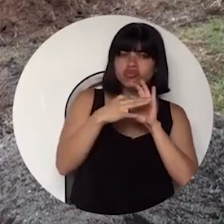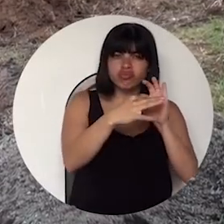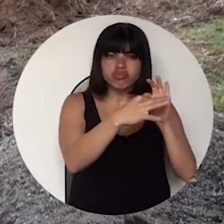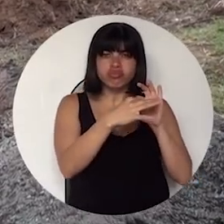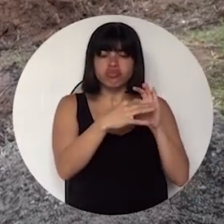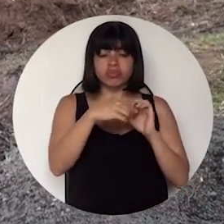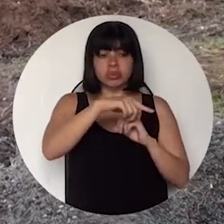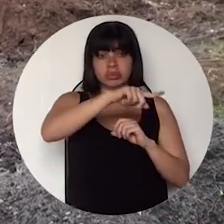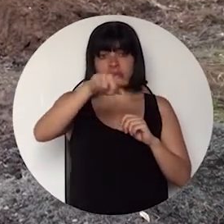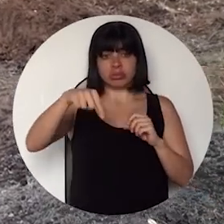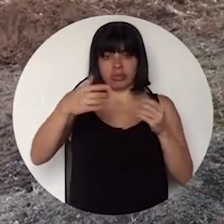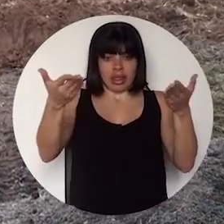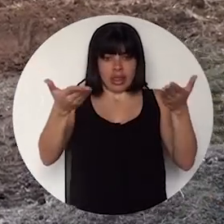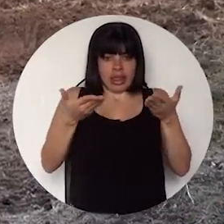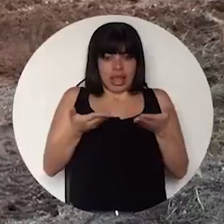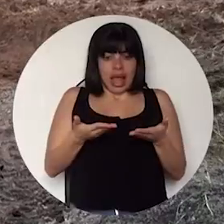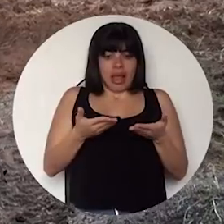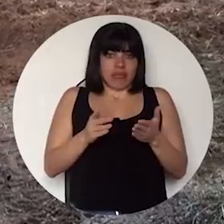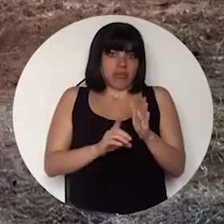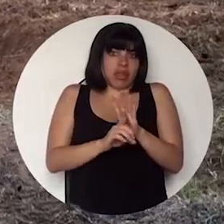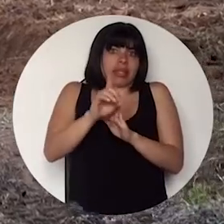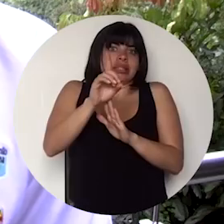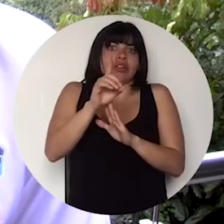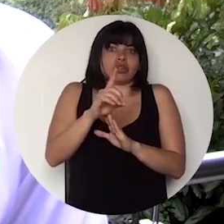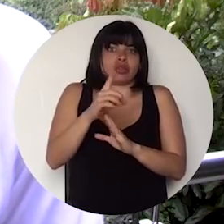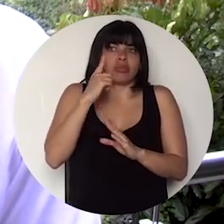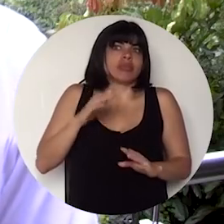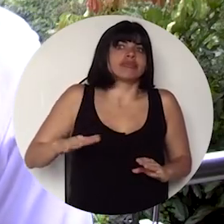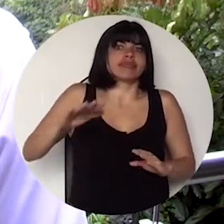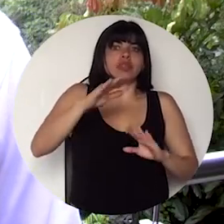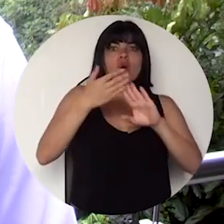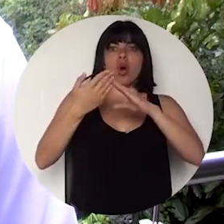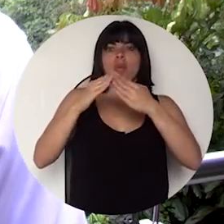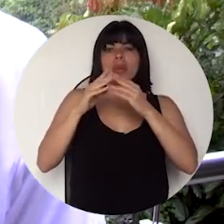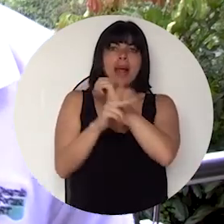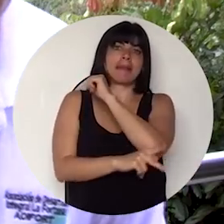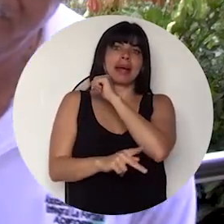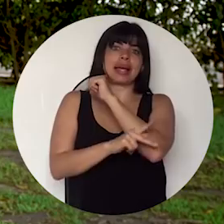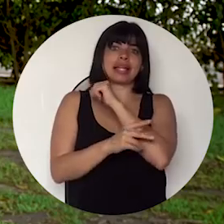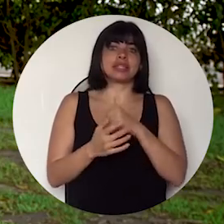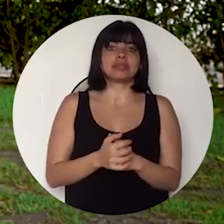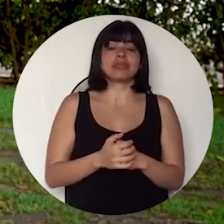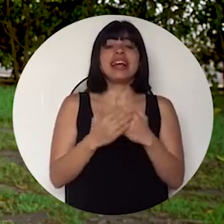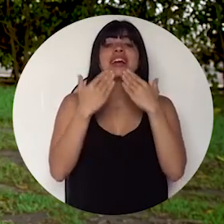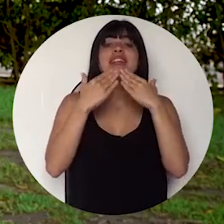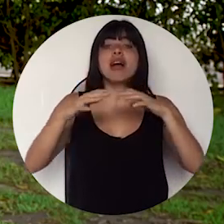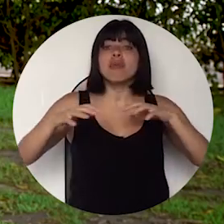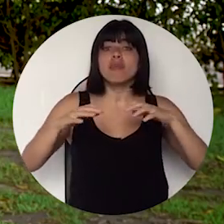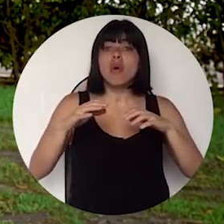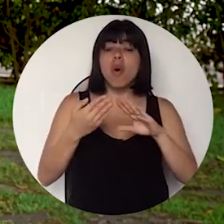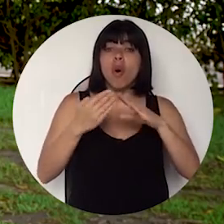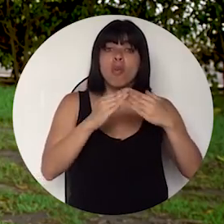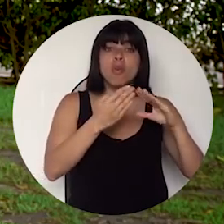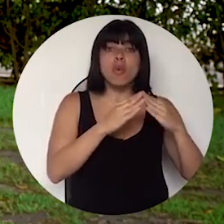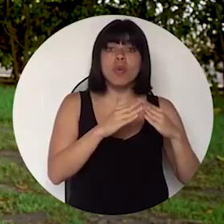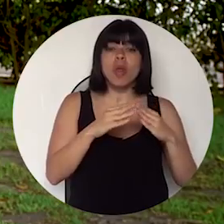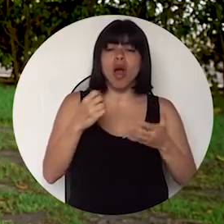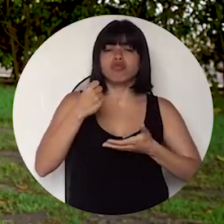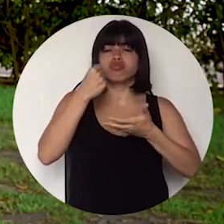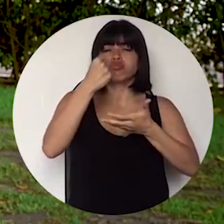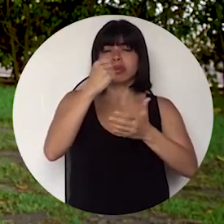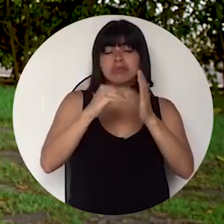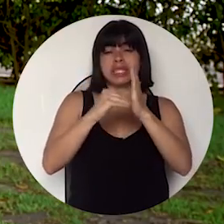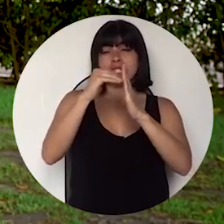y han traído el desarrollo a todas las comunidades del país. Gracias al Movimiento Comunal, hemos